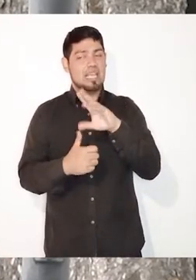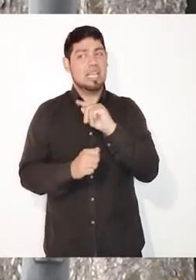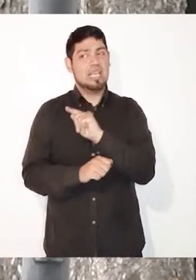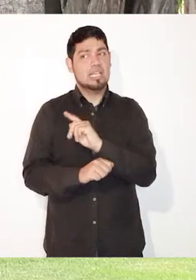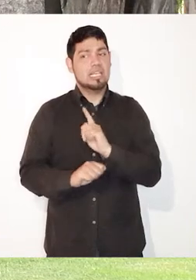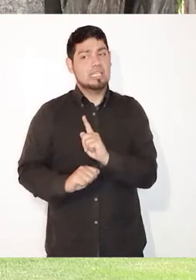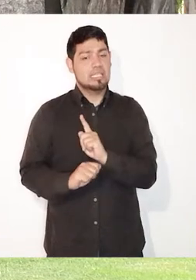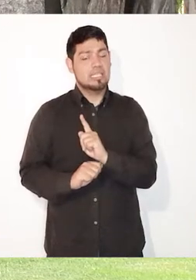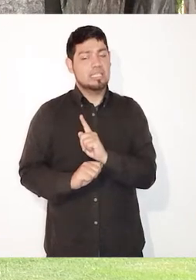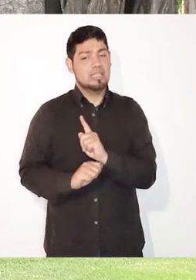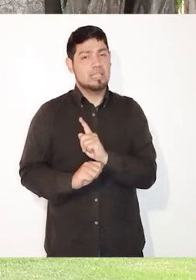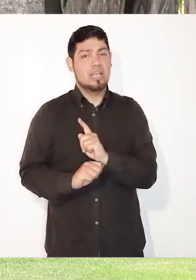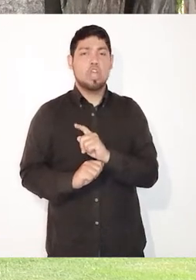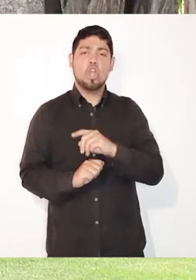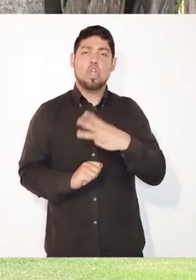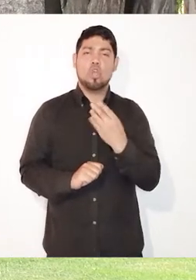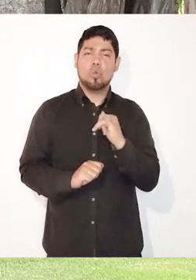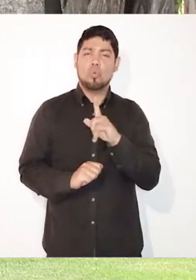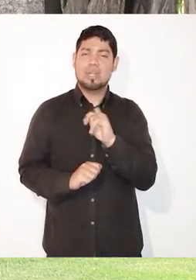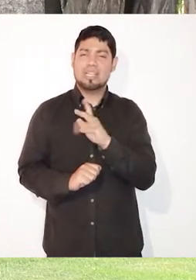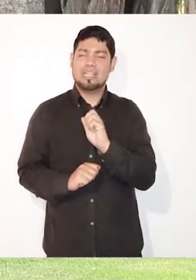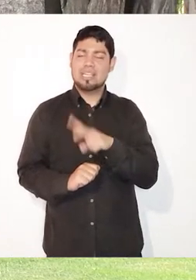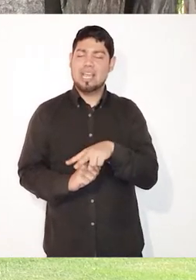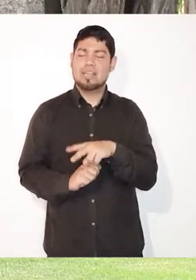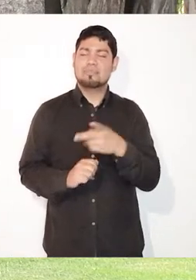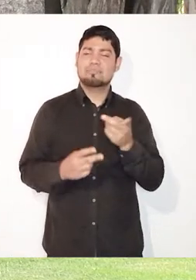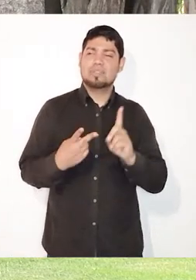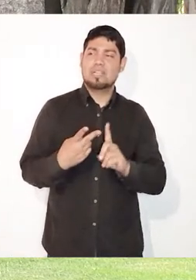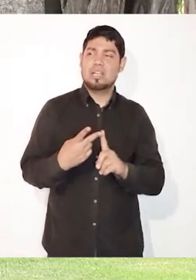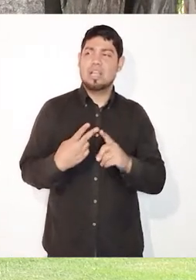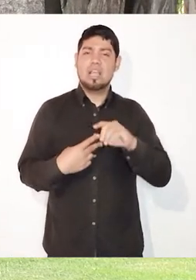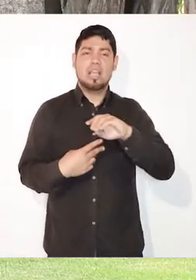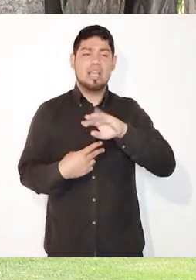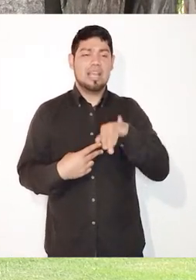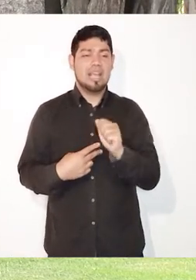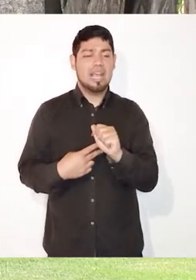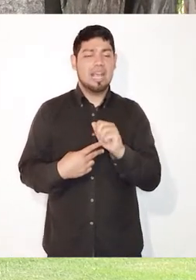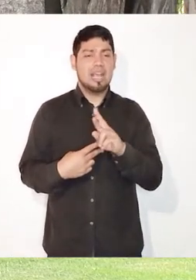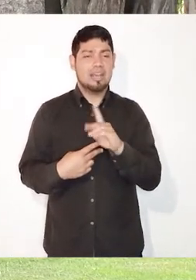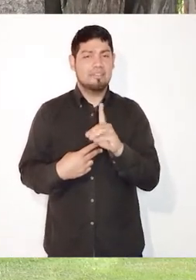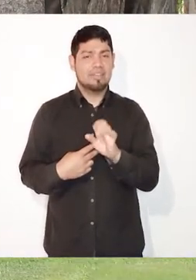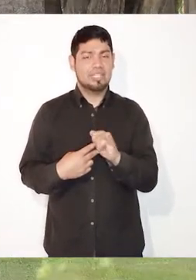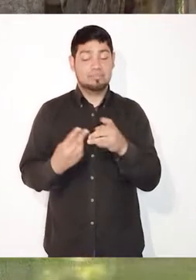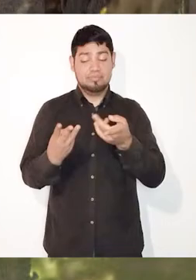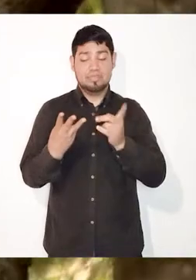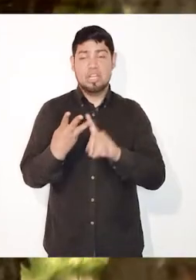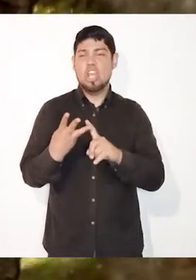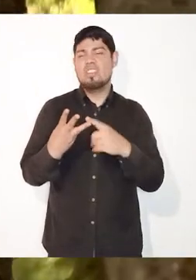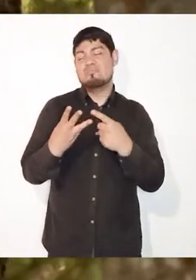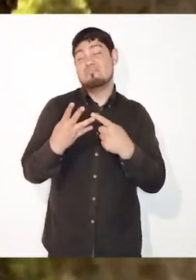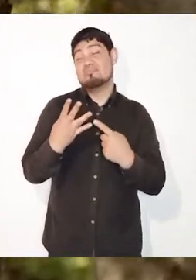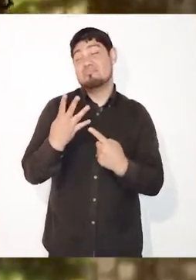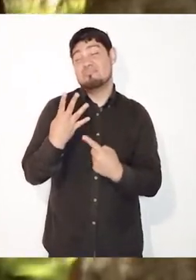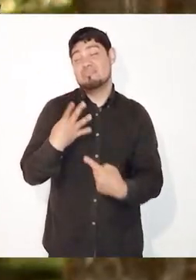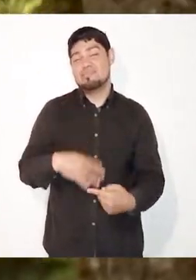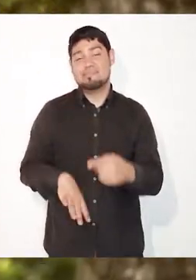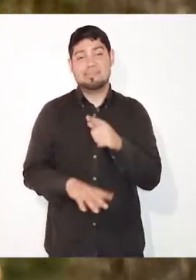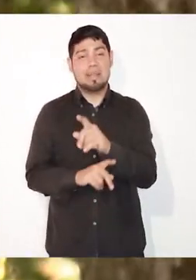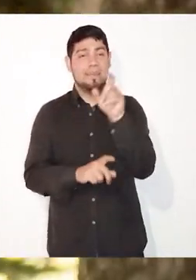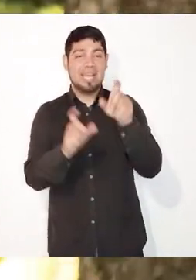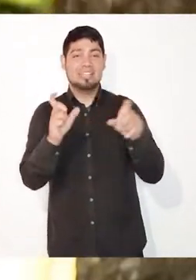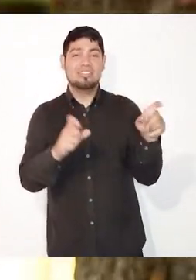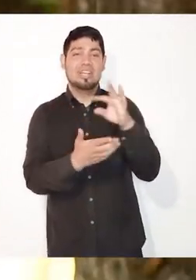la mente. William Faulkner, John Steinbeck, Howard Fass, Scott Fitzgerald, Hemingway, en fin.